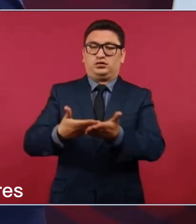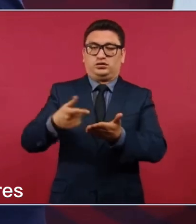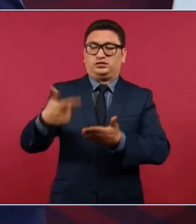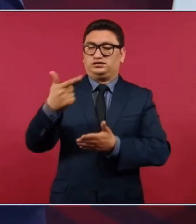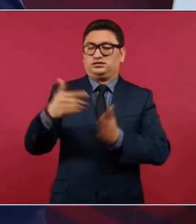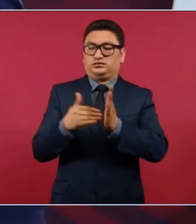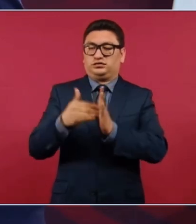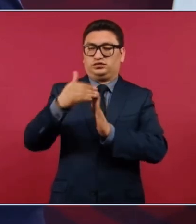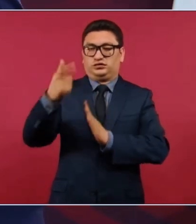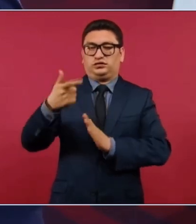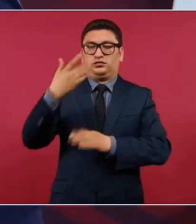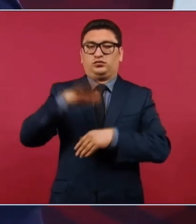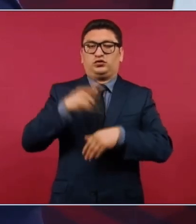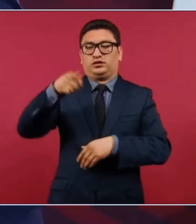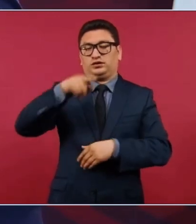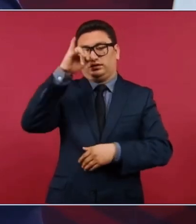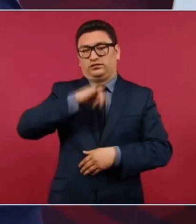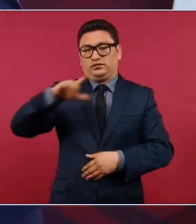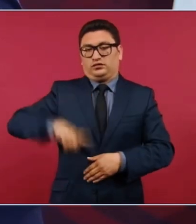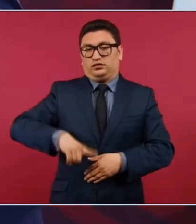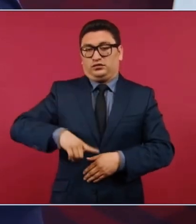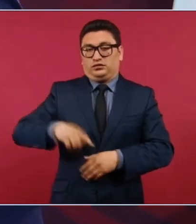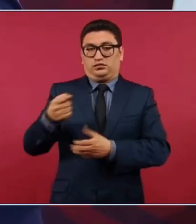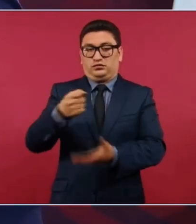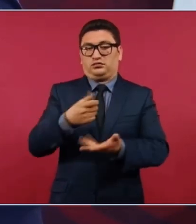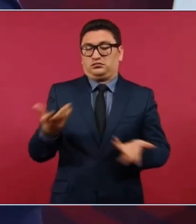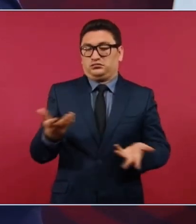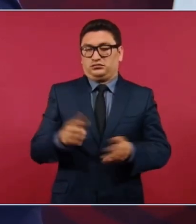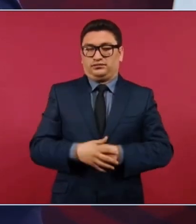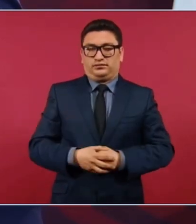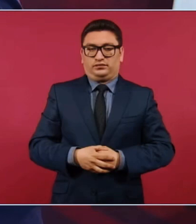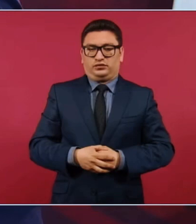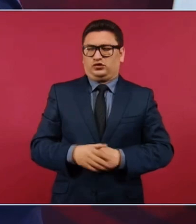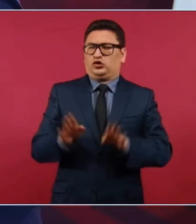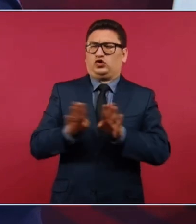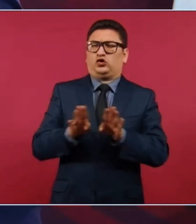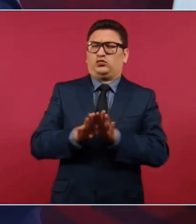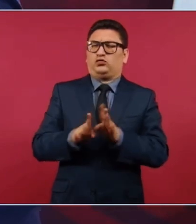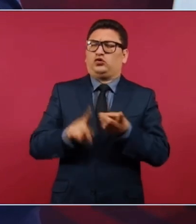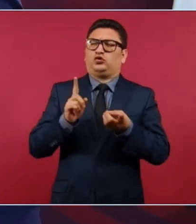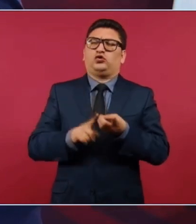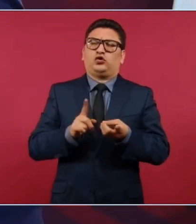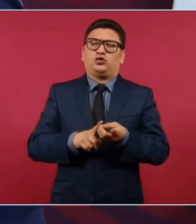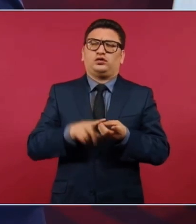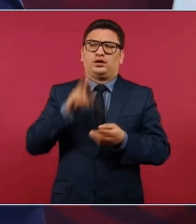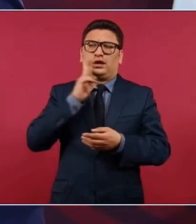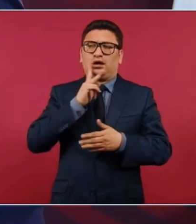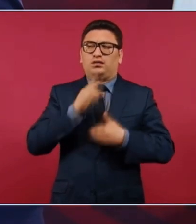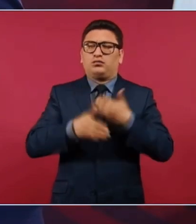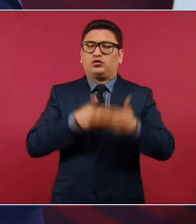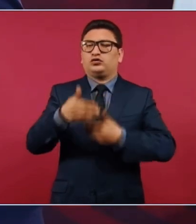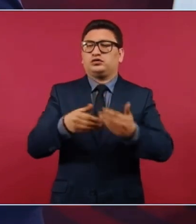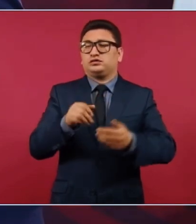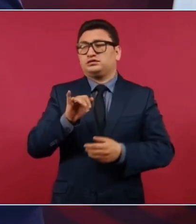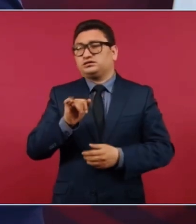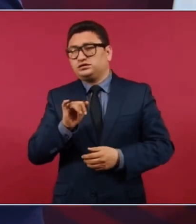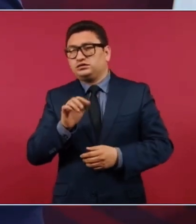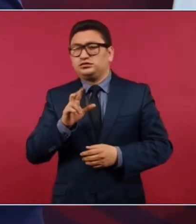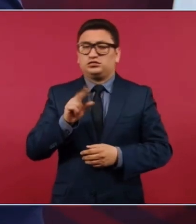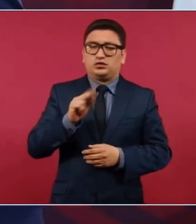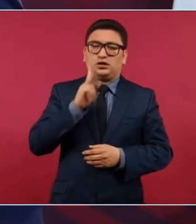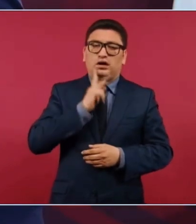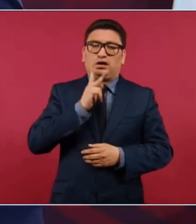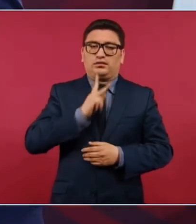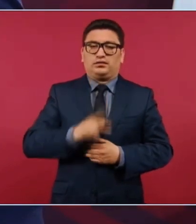millones de dólares cuando era jefe de gobierno. ¿Cómo sería? ¿En dónde es que procede? Si procede, pero